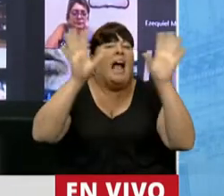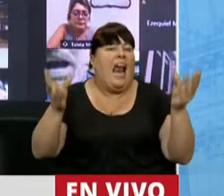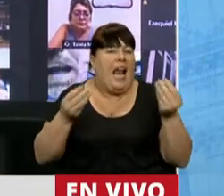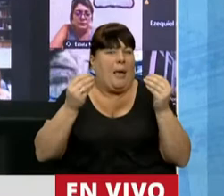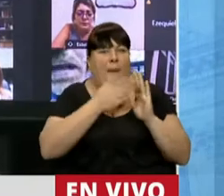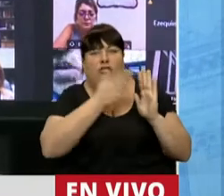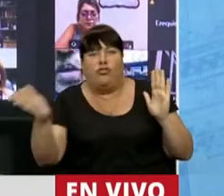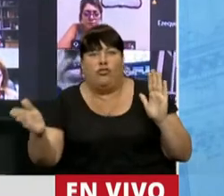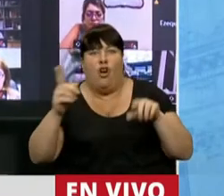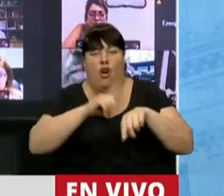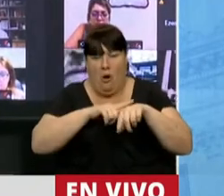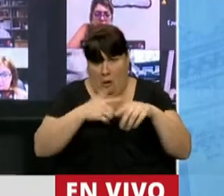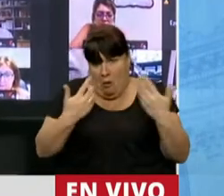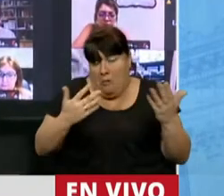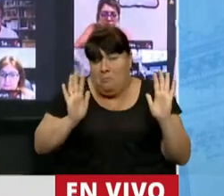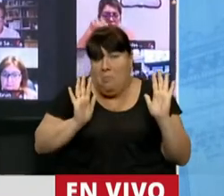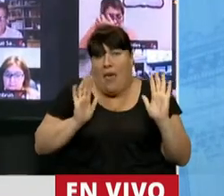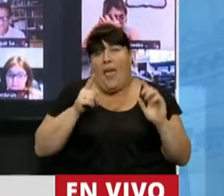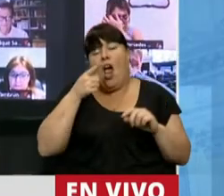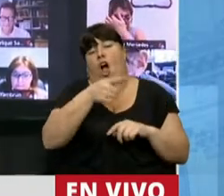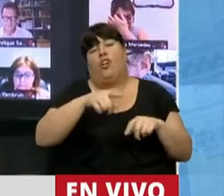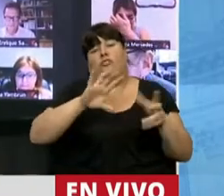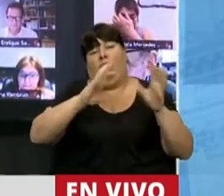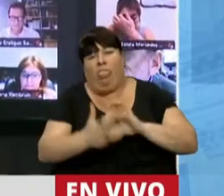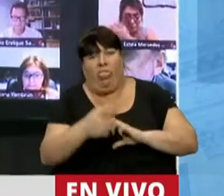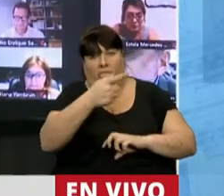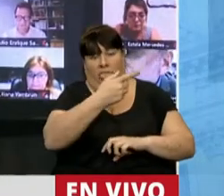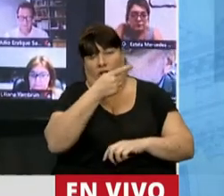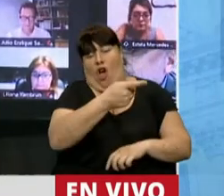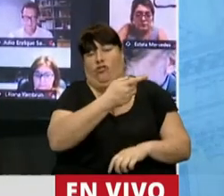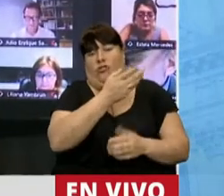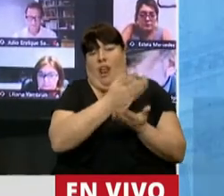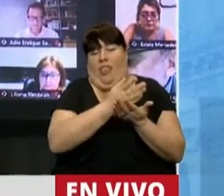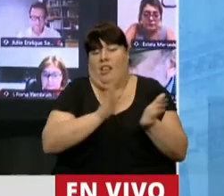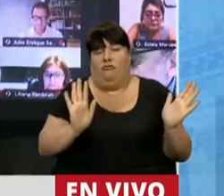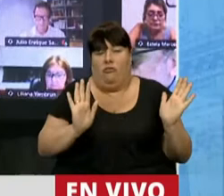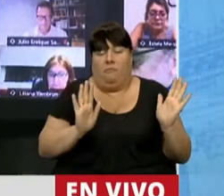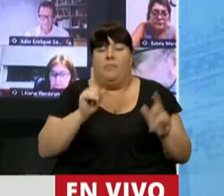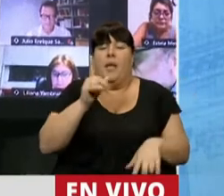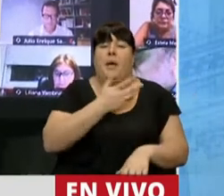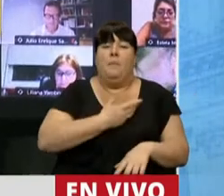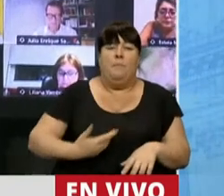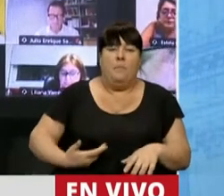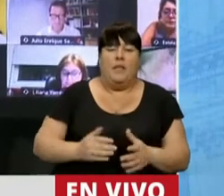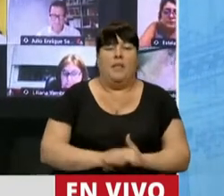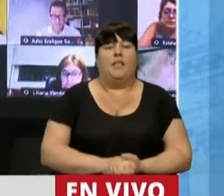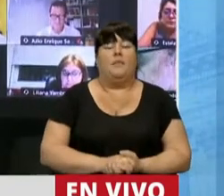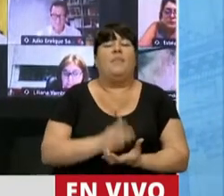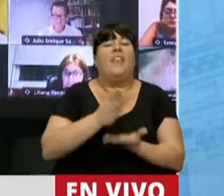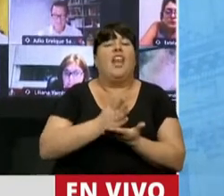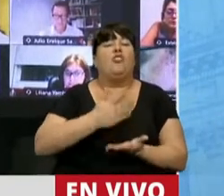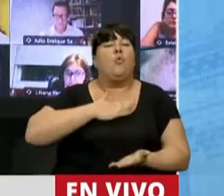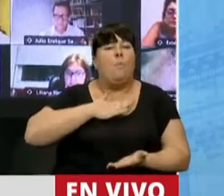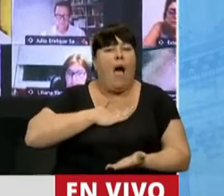de todo lo que pasó puede perjudicar al Estado de Derecho. Señor Presidente, los derechos